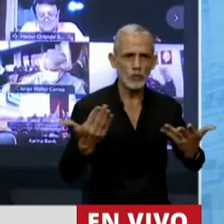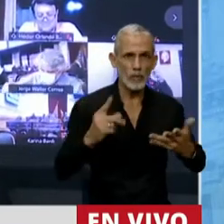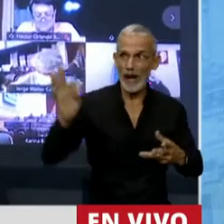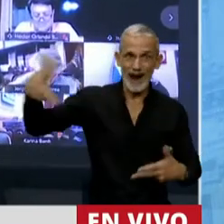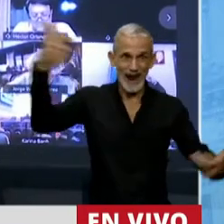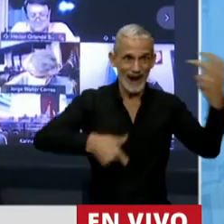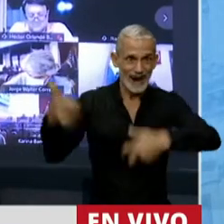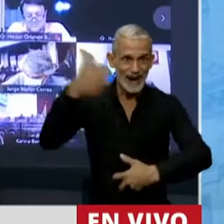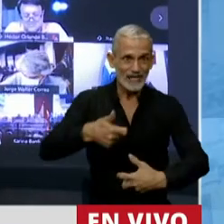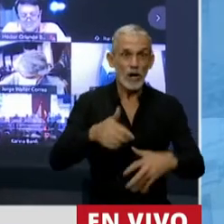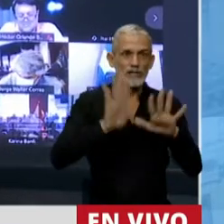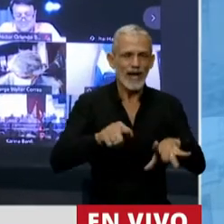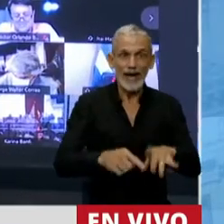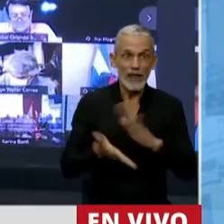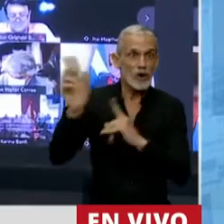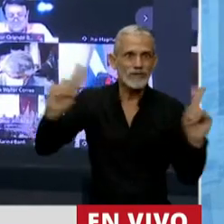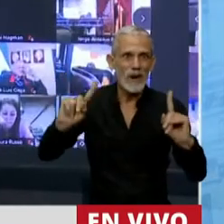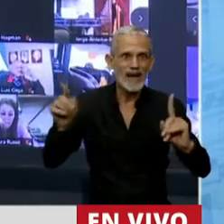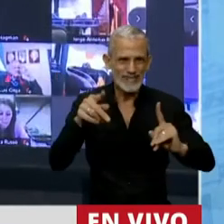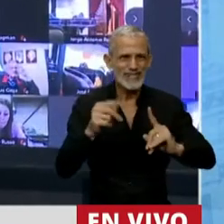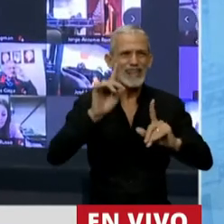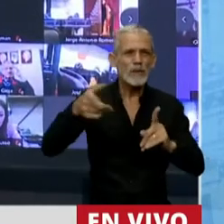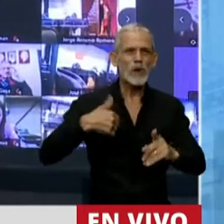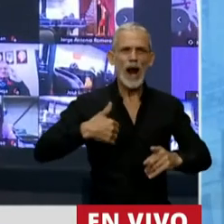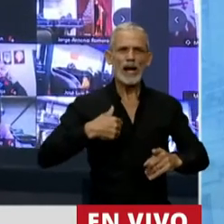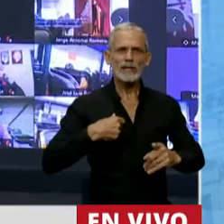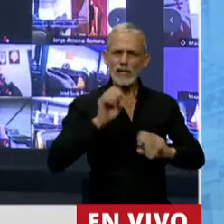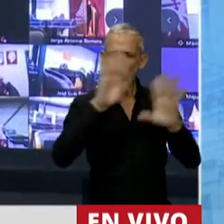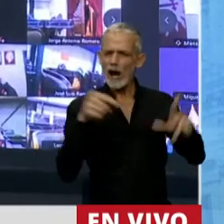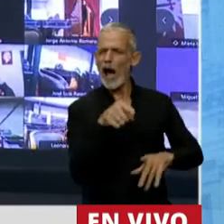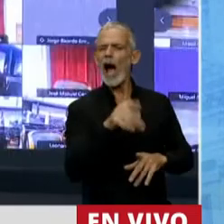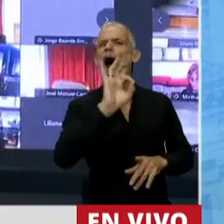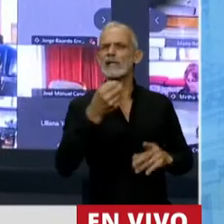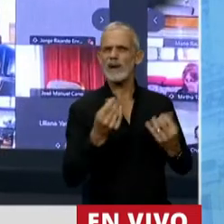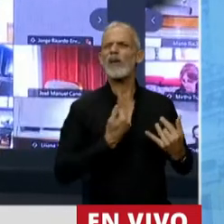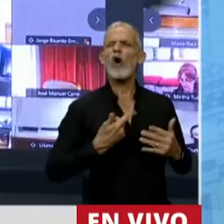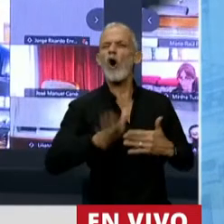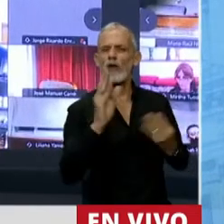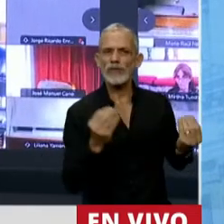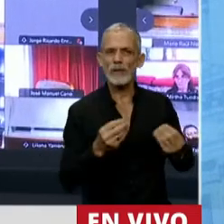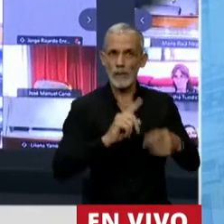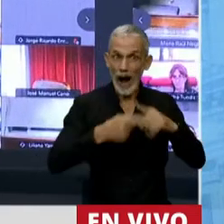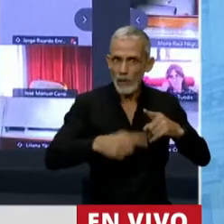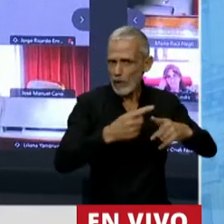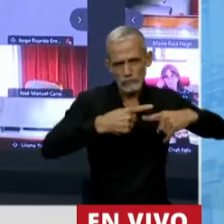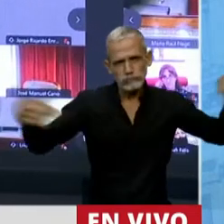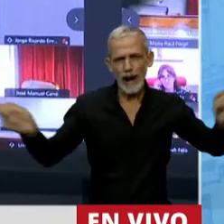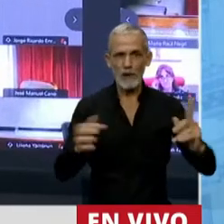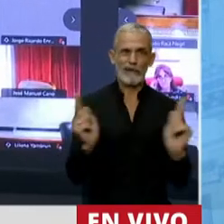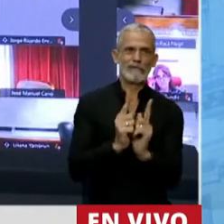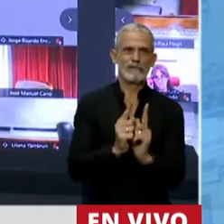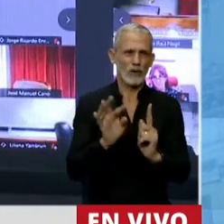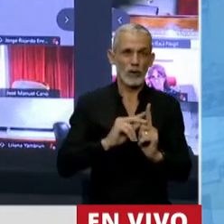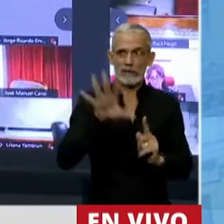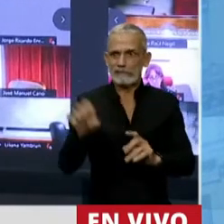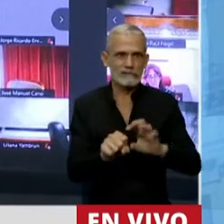inversiones que están se queden, también una Argentina previsible, una Argentina que muestre acuerdos prolongados en el tiempo, no